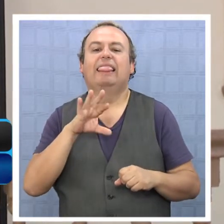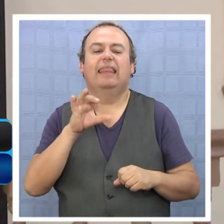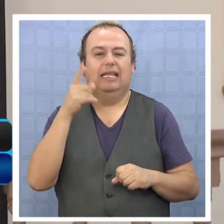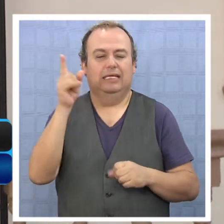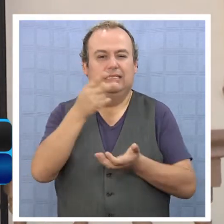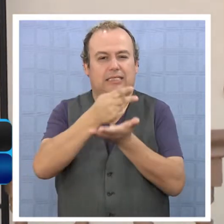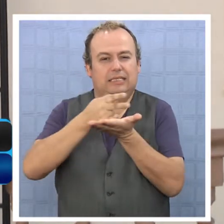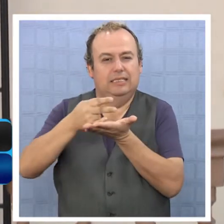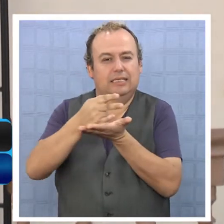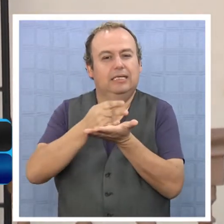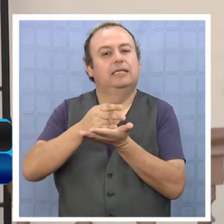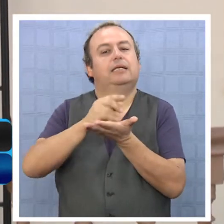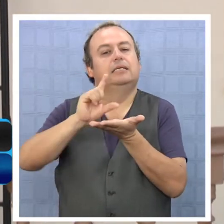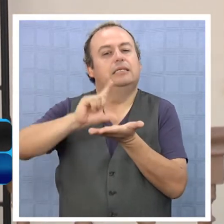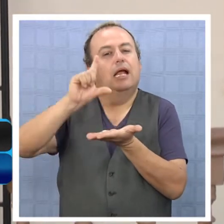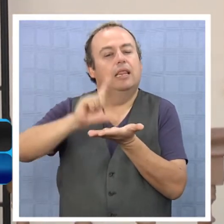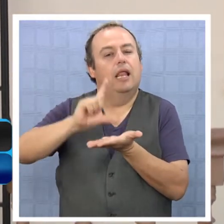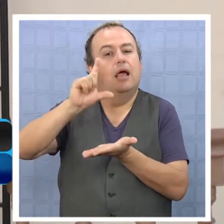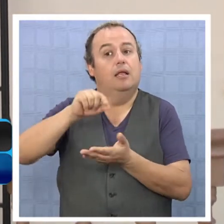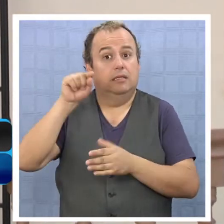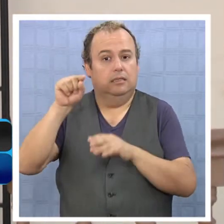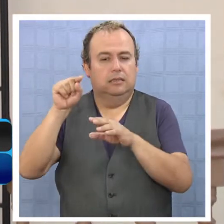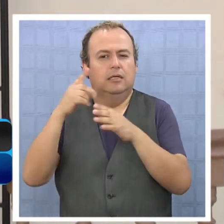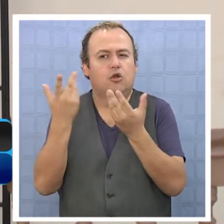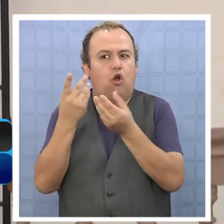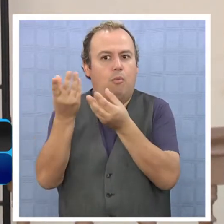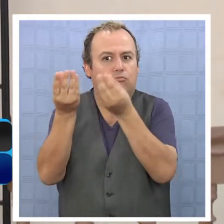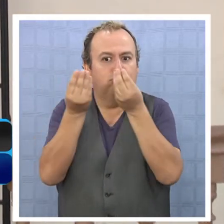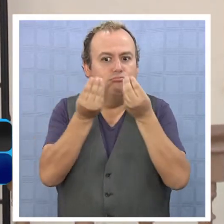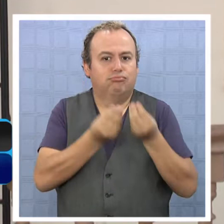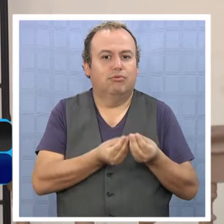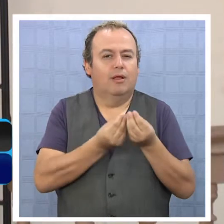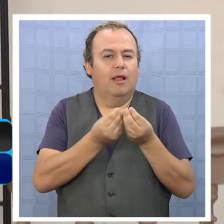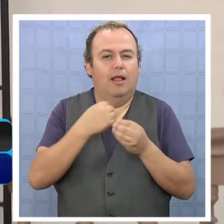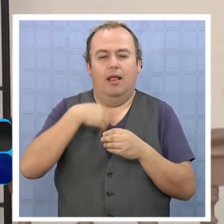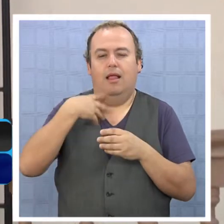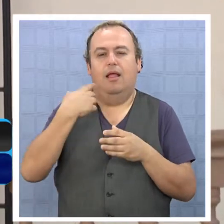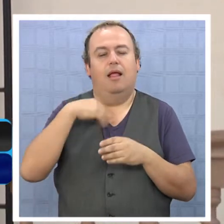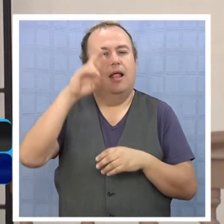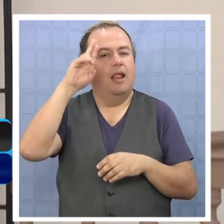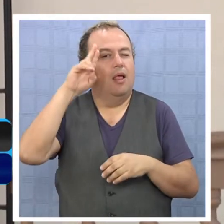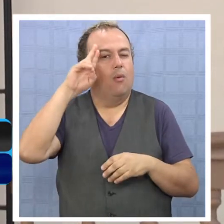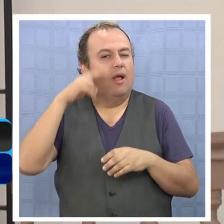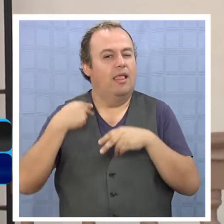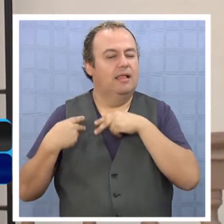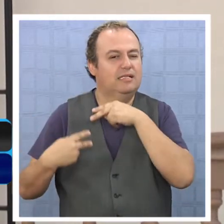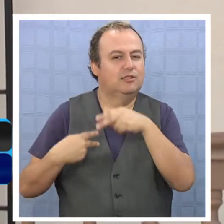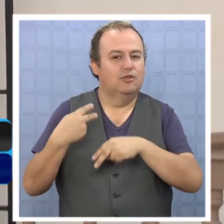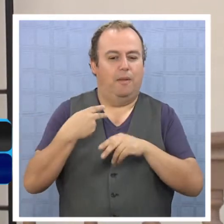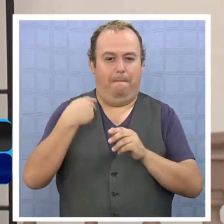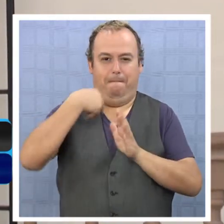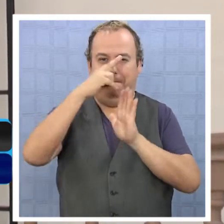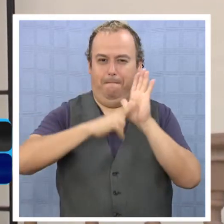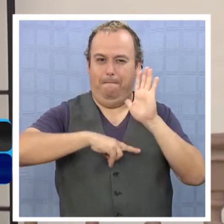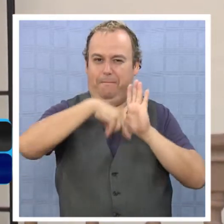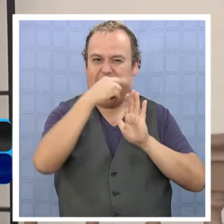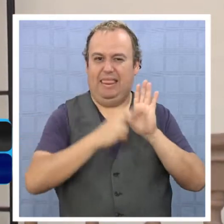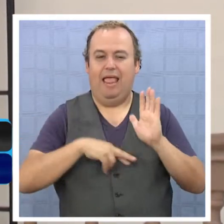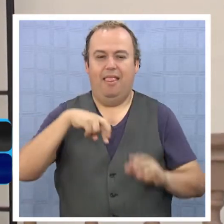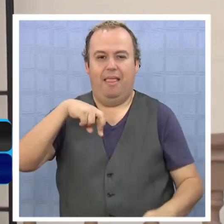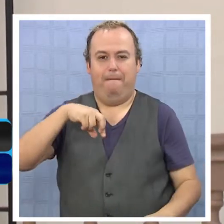en todo el país. Entonces hoy día poder recuperar eso y mantenerlo vivo los niños a través de este concurso de pintura, pintando la Pampa justamente,